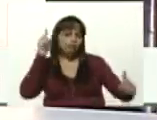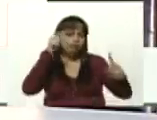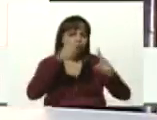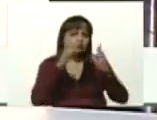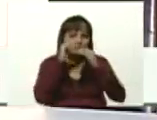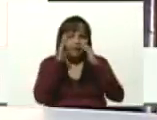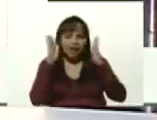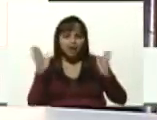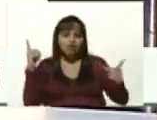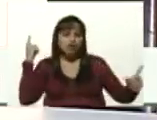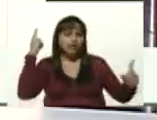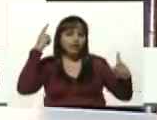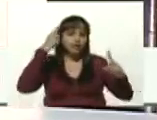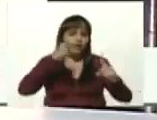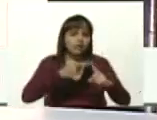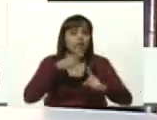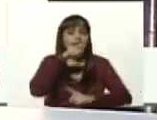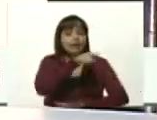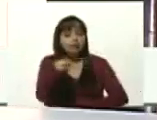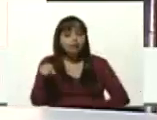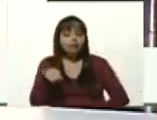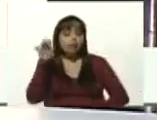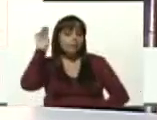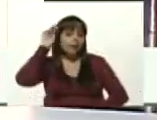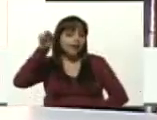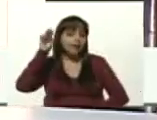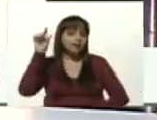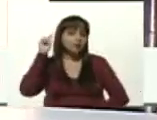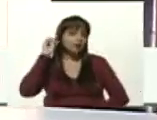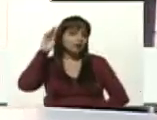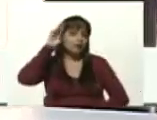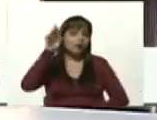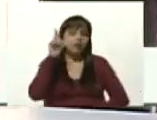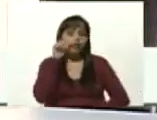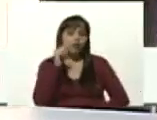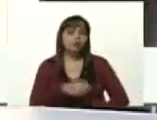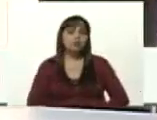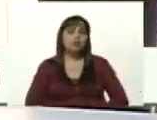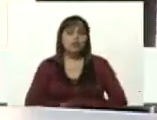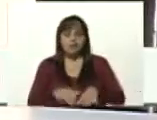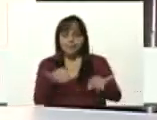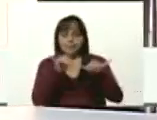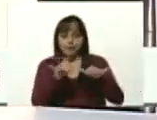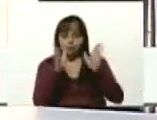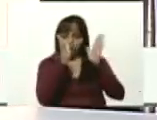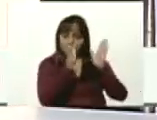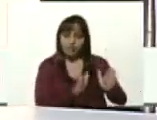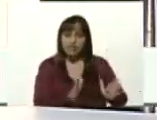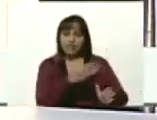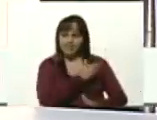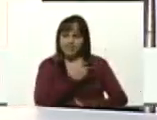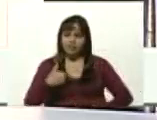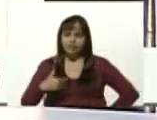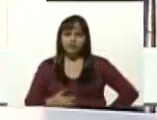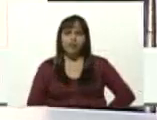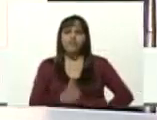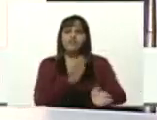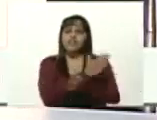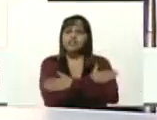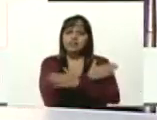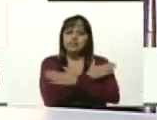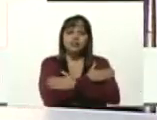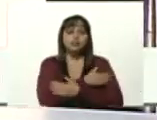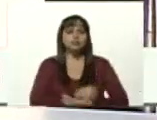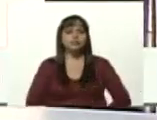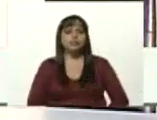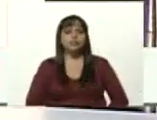directa a ese educador a esa educadora a quienes presidente quiero también felicitarlo